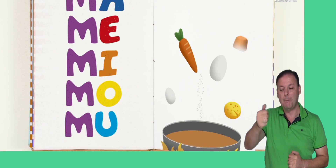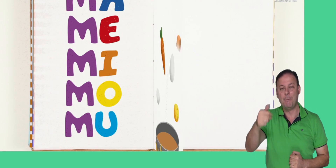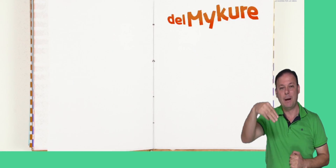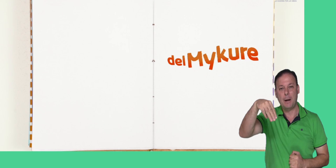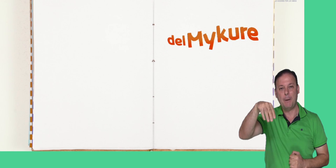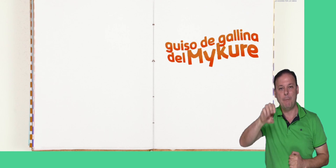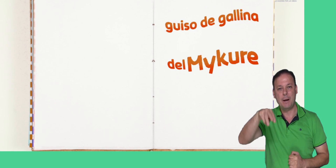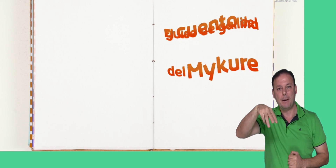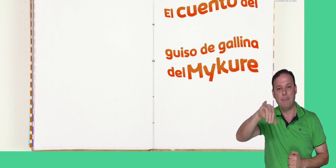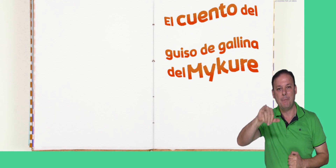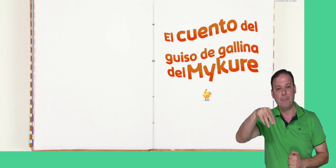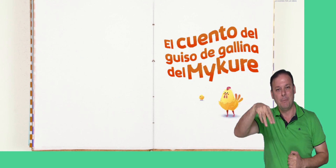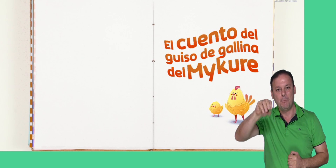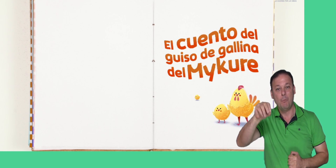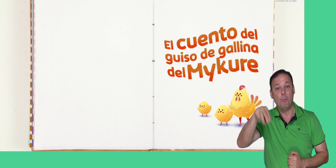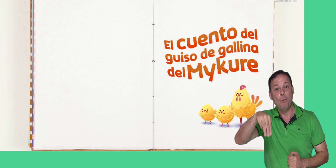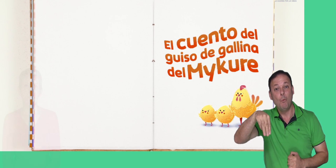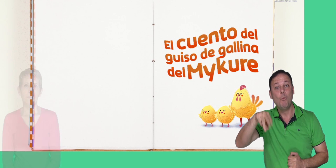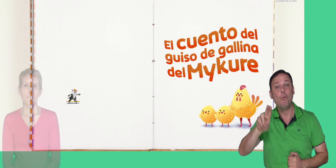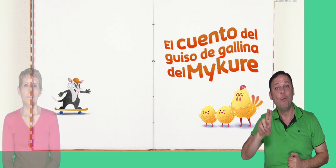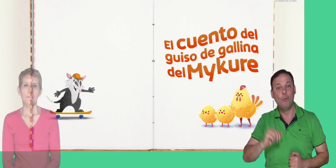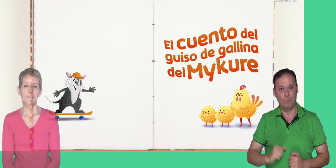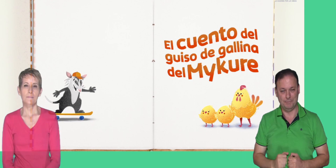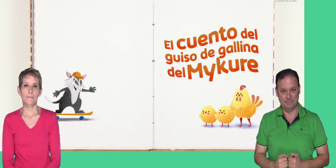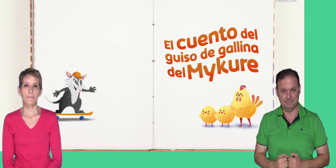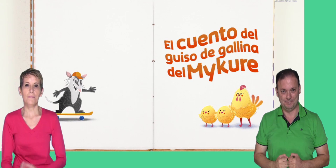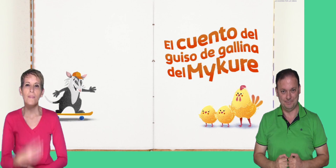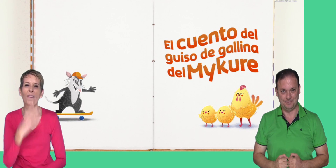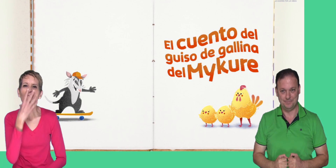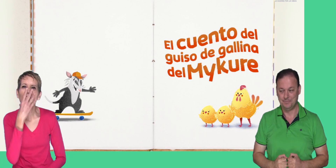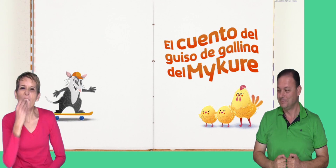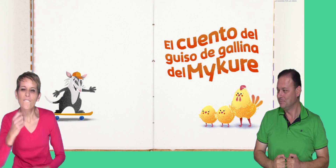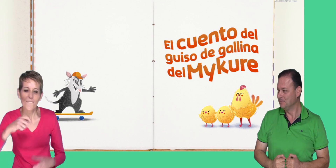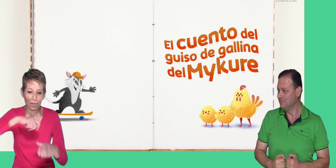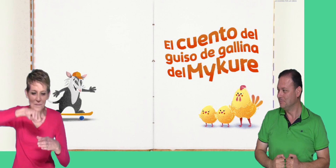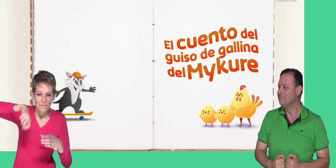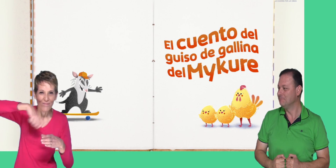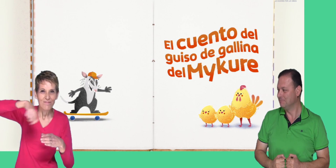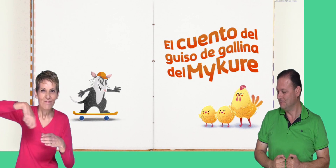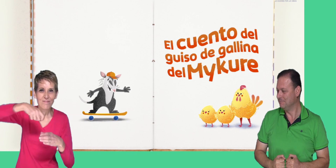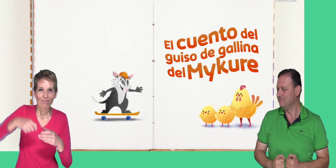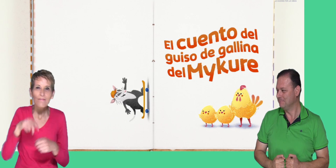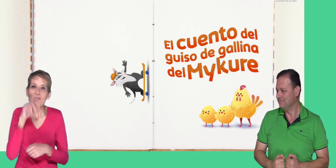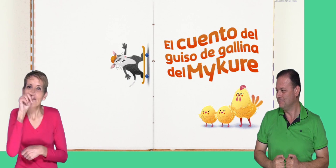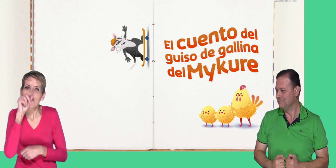Hoy presentamos el cuento del guiso de gallina del Mucuné.